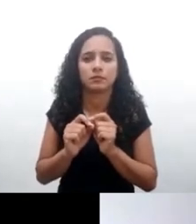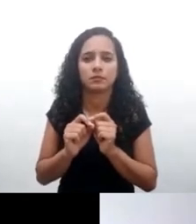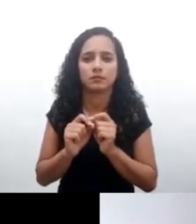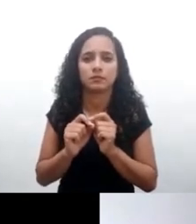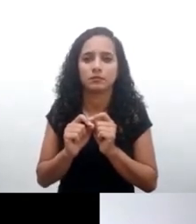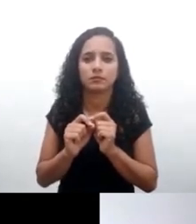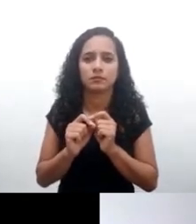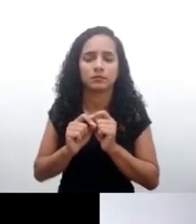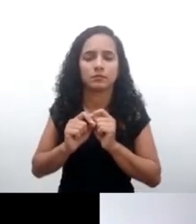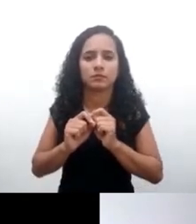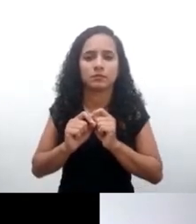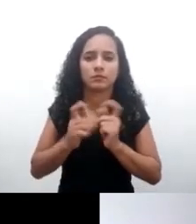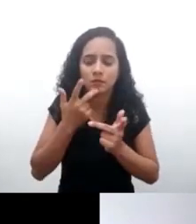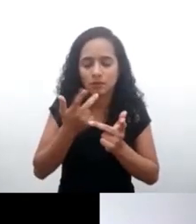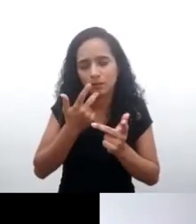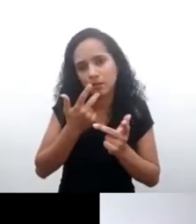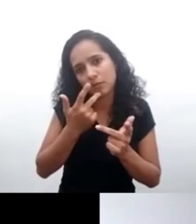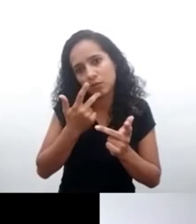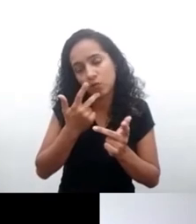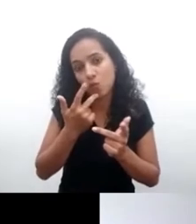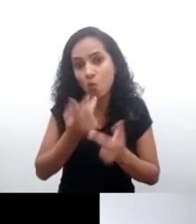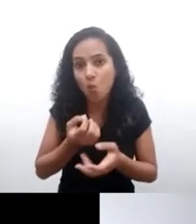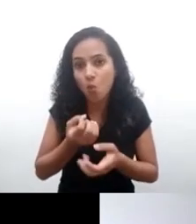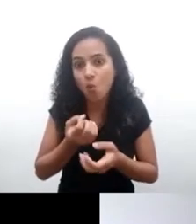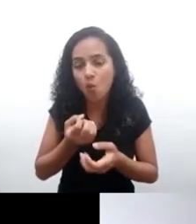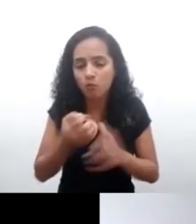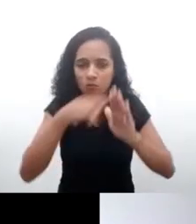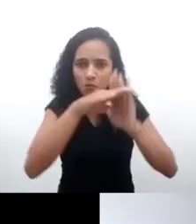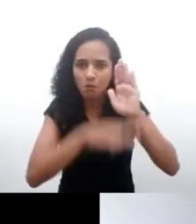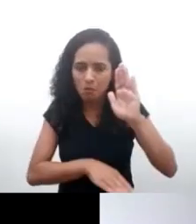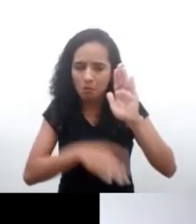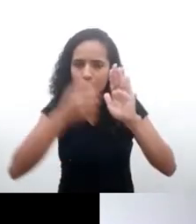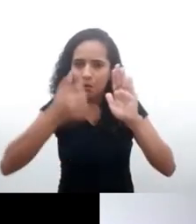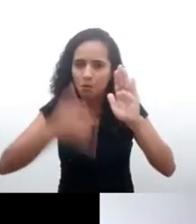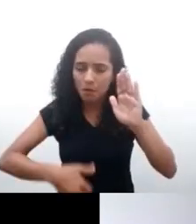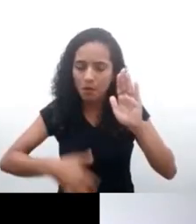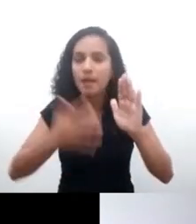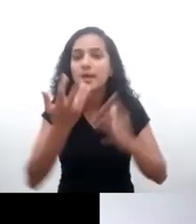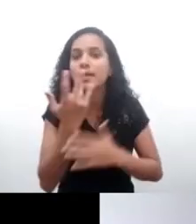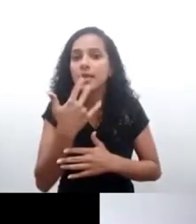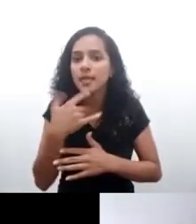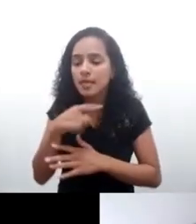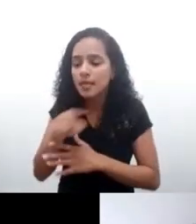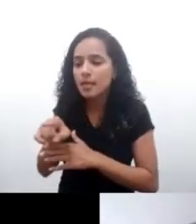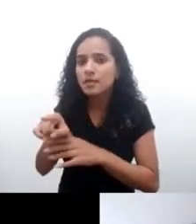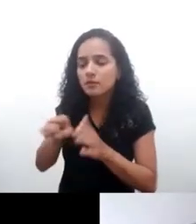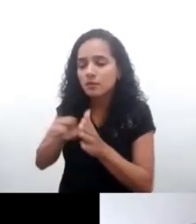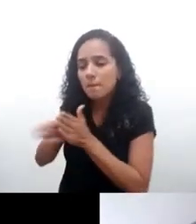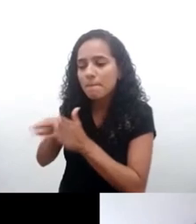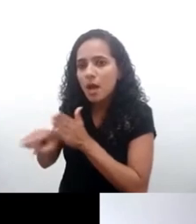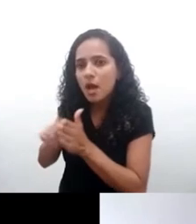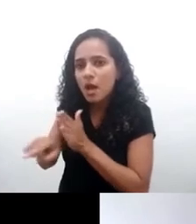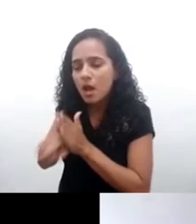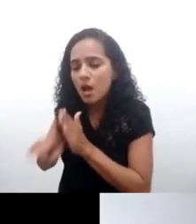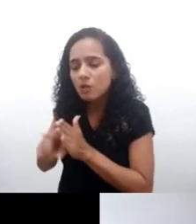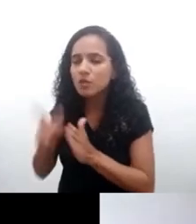lo que aclara es que los niños consultados señalaron que las tecnologías digitales son esenciales para su vida y para su futuro. Y a mí me encantó la manera en